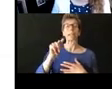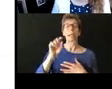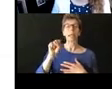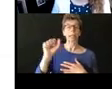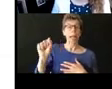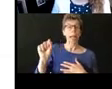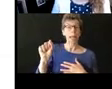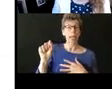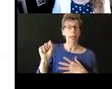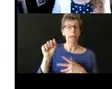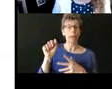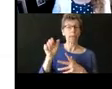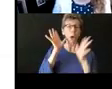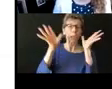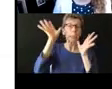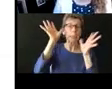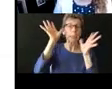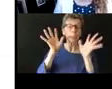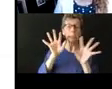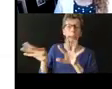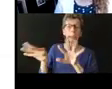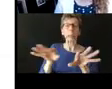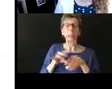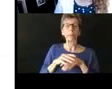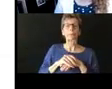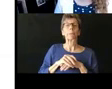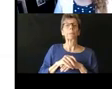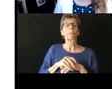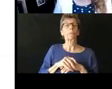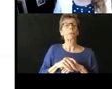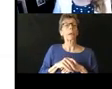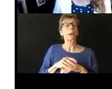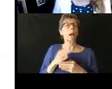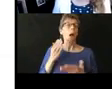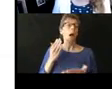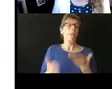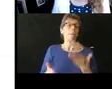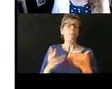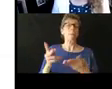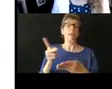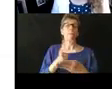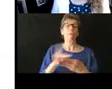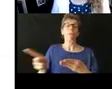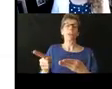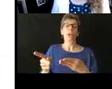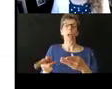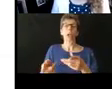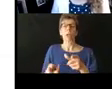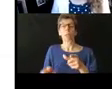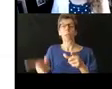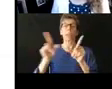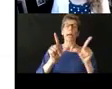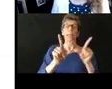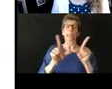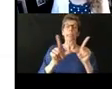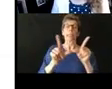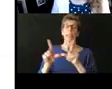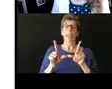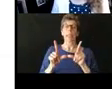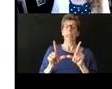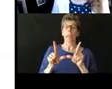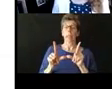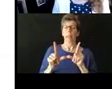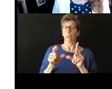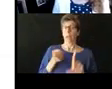de familia local y acuerden que hay organizaciones con licencia profesionales que también están